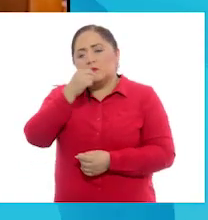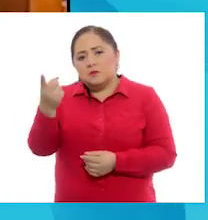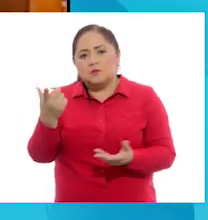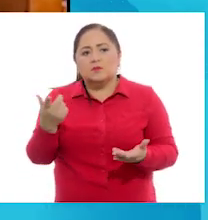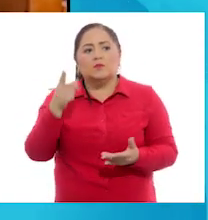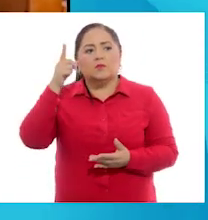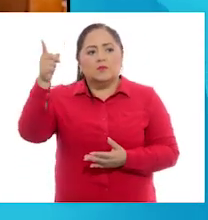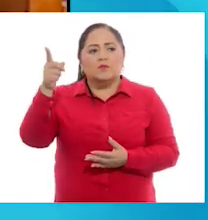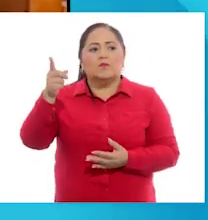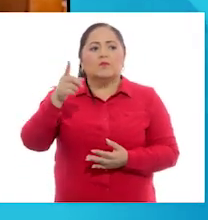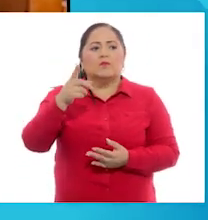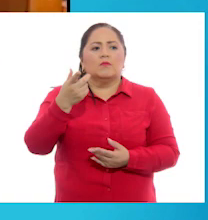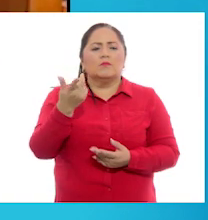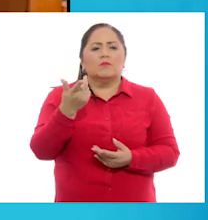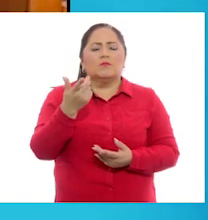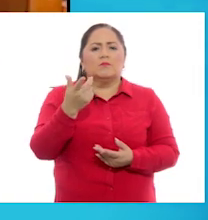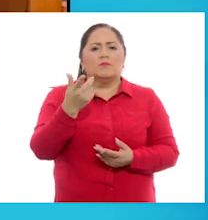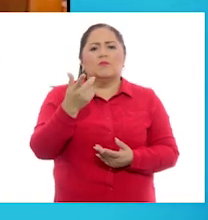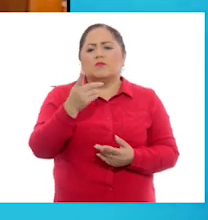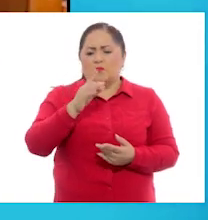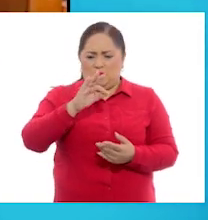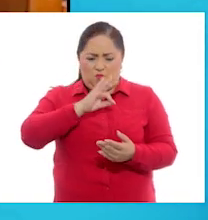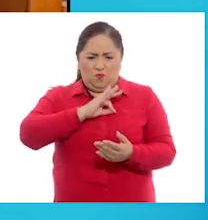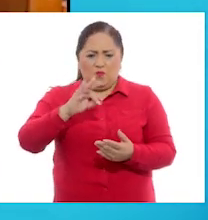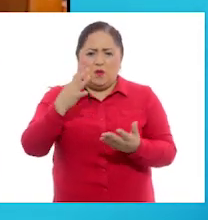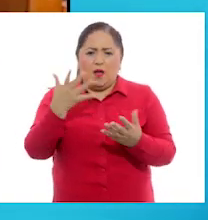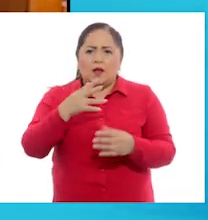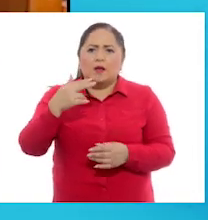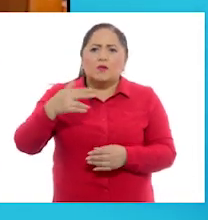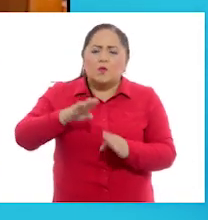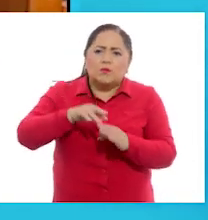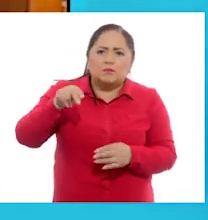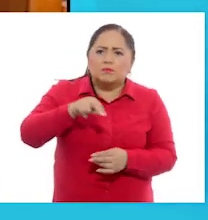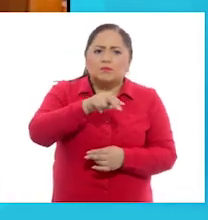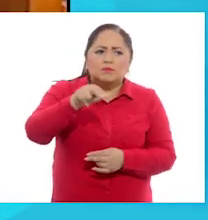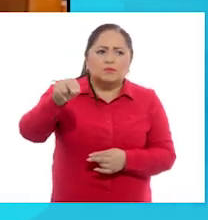use el Google Max y que revise el recorrido.